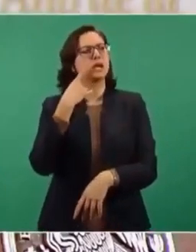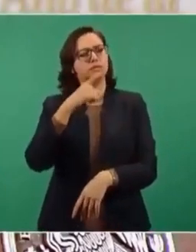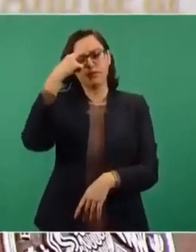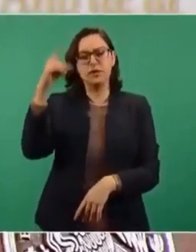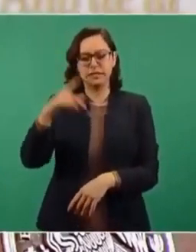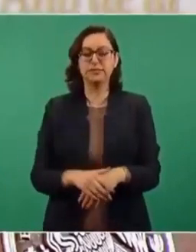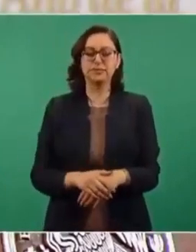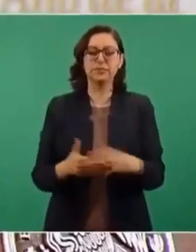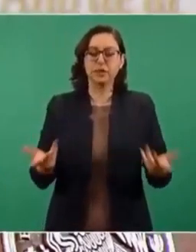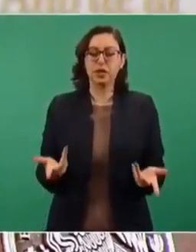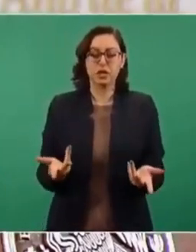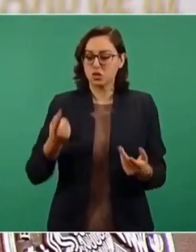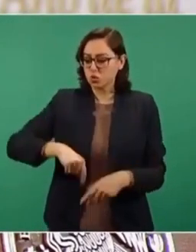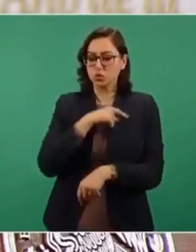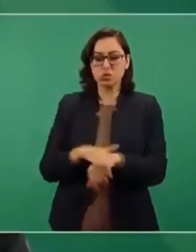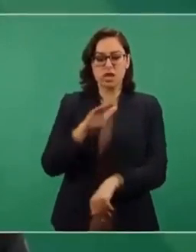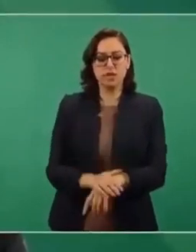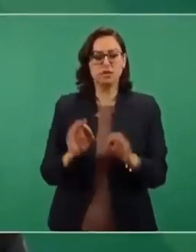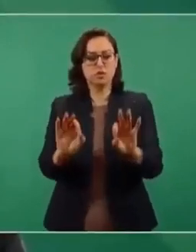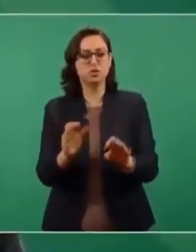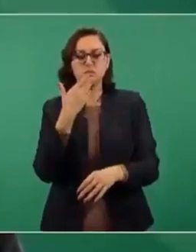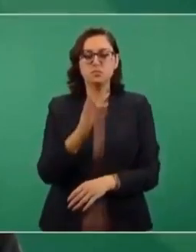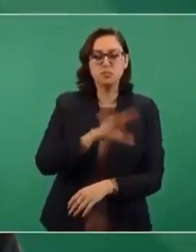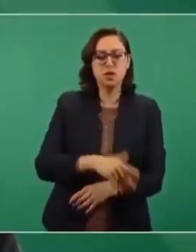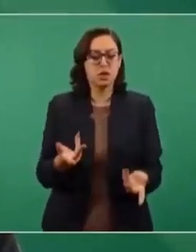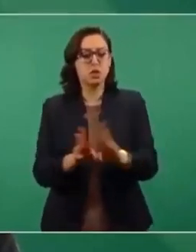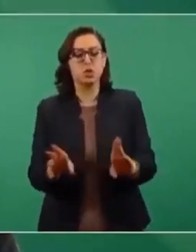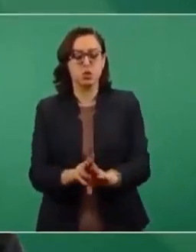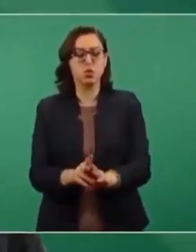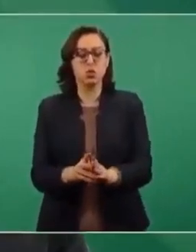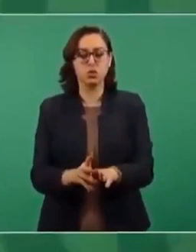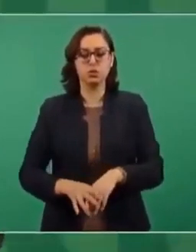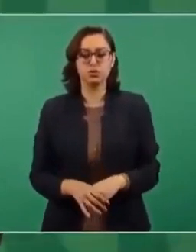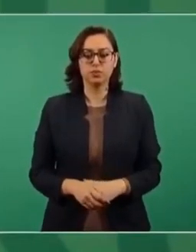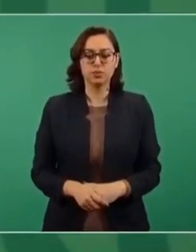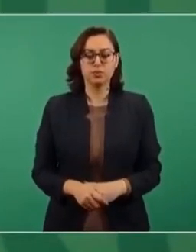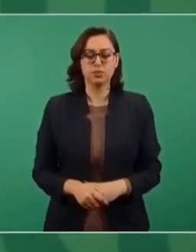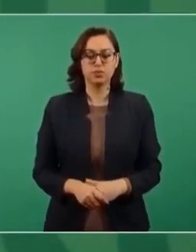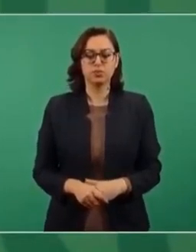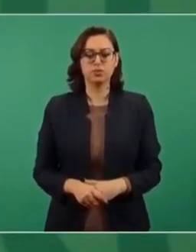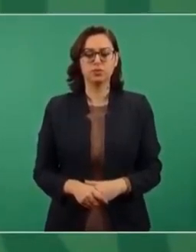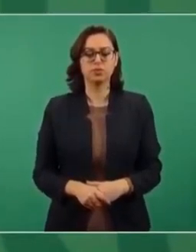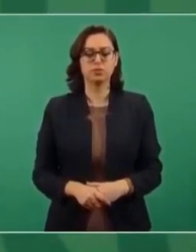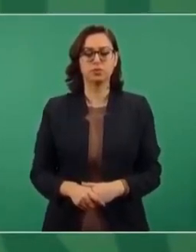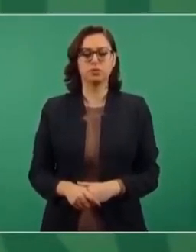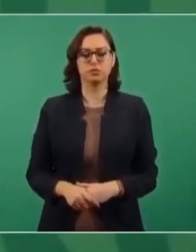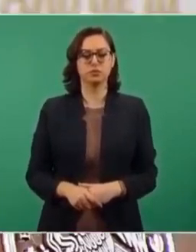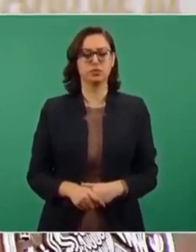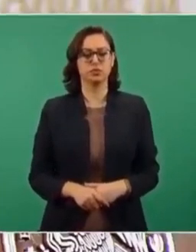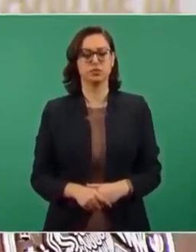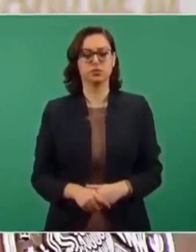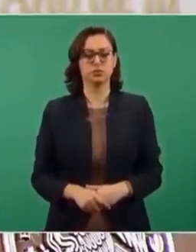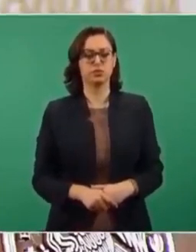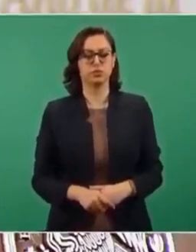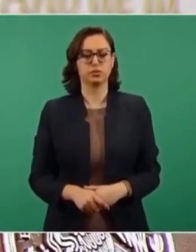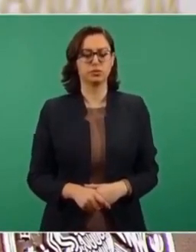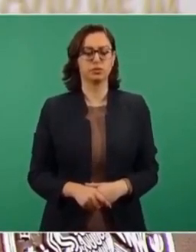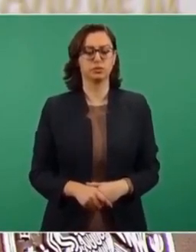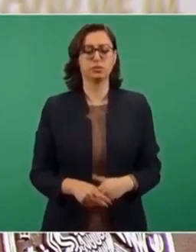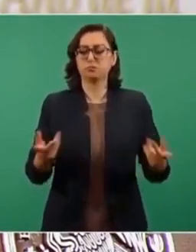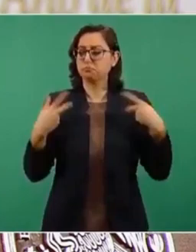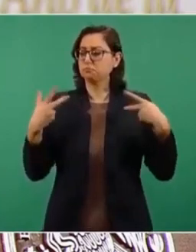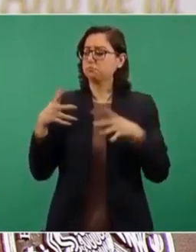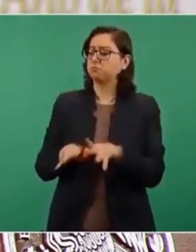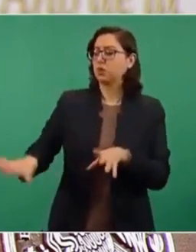calificar? ¿Cómo nosotros mismos queremos que nos midan? Sobre la atención a